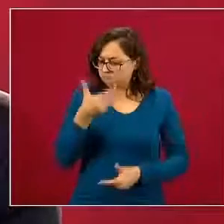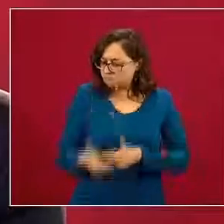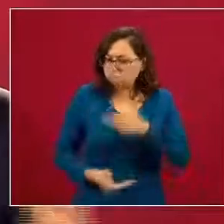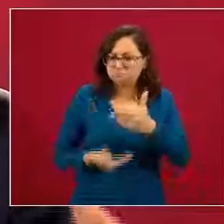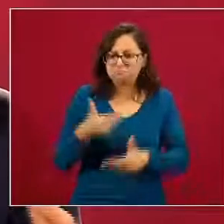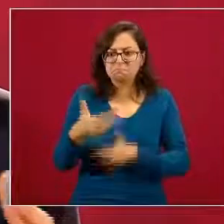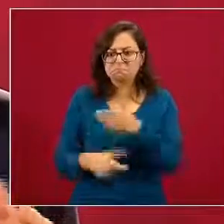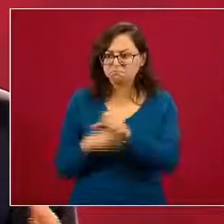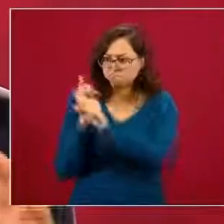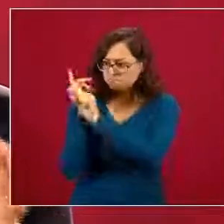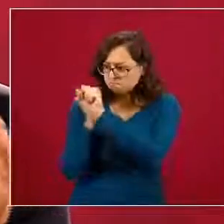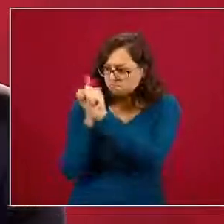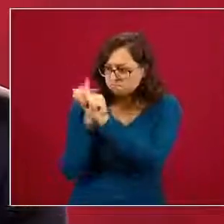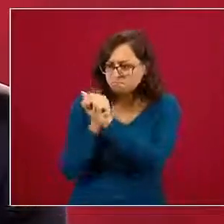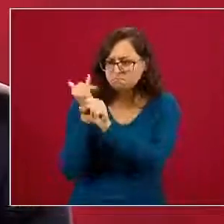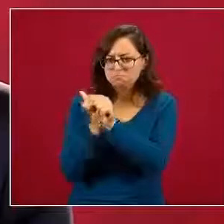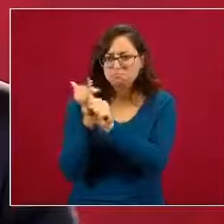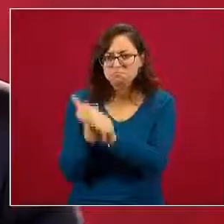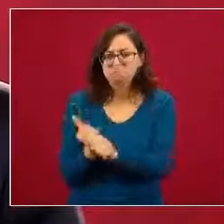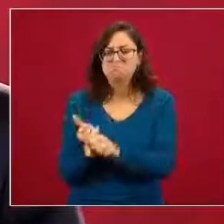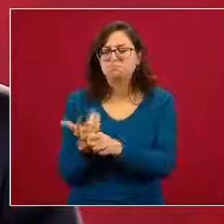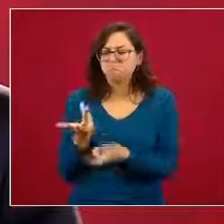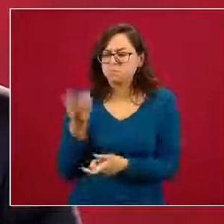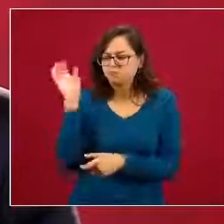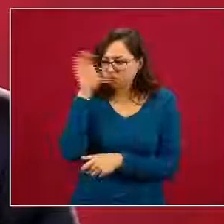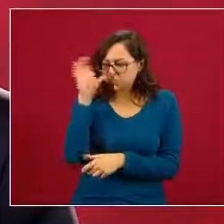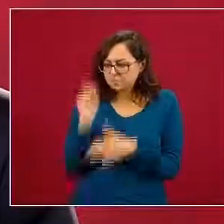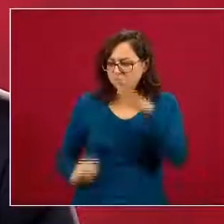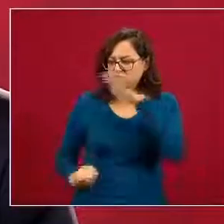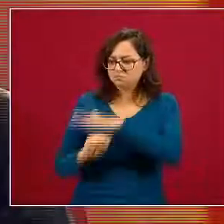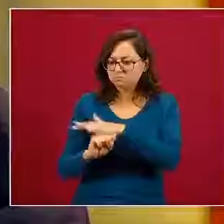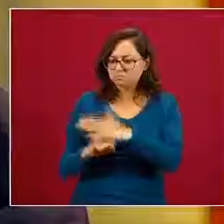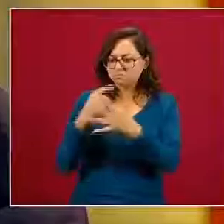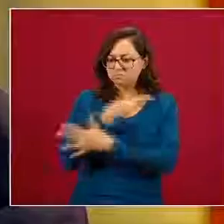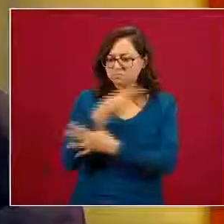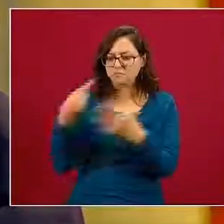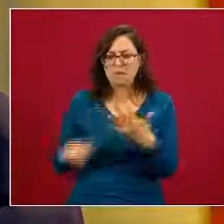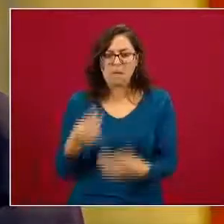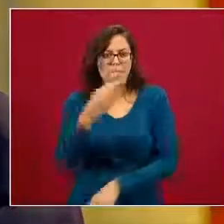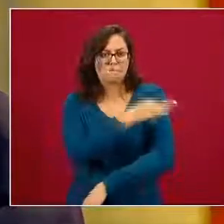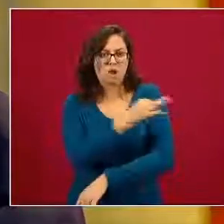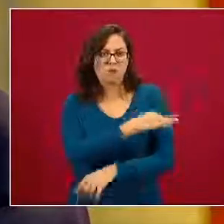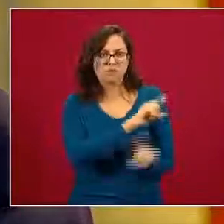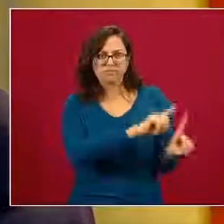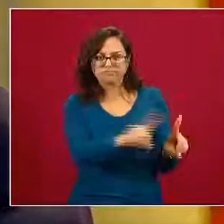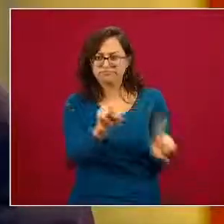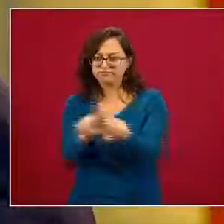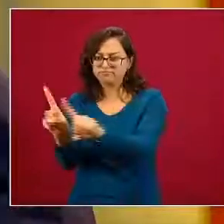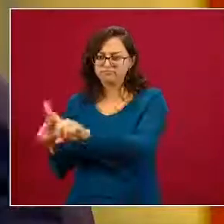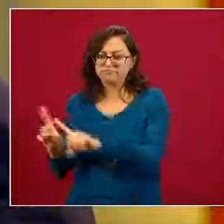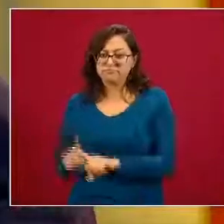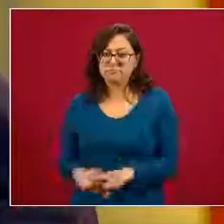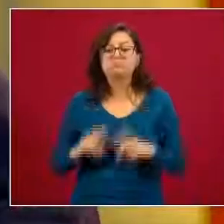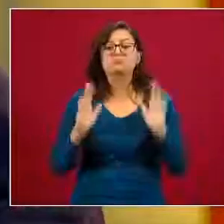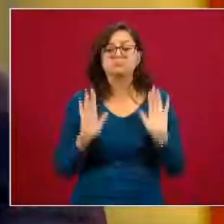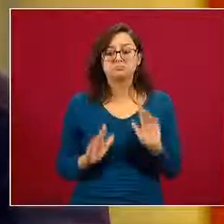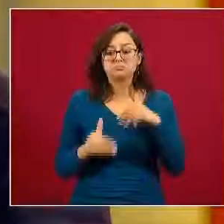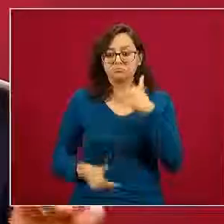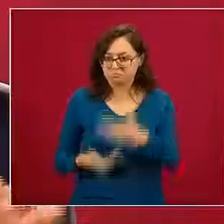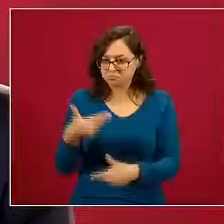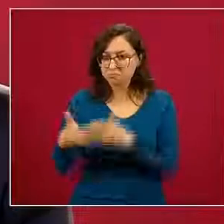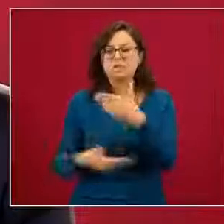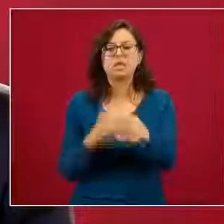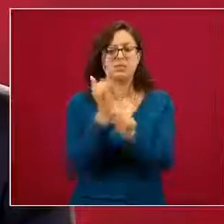activo de exploración de los fundamentos científicos de las distintas vacunas que hay en el mundo entonces vamos adelante en la